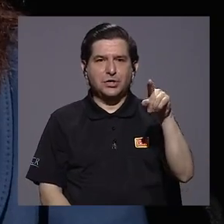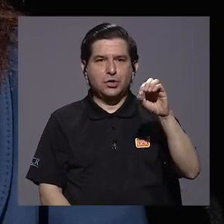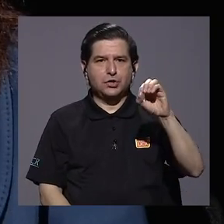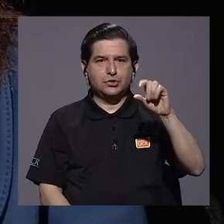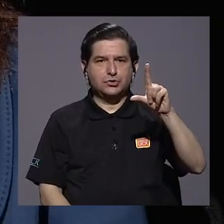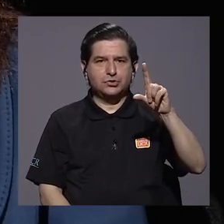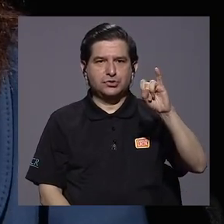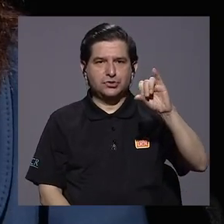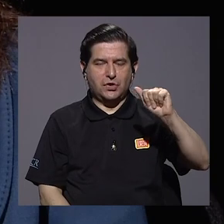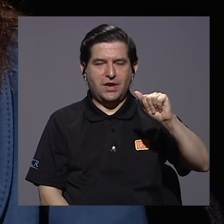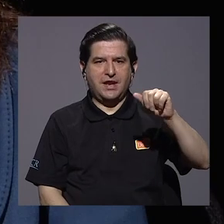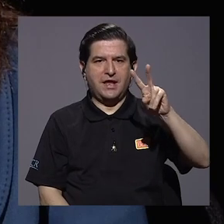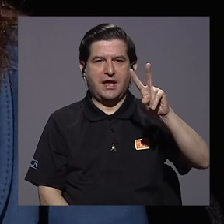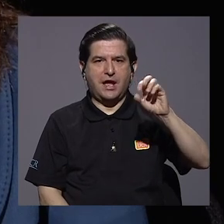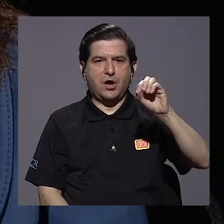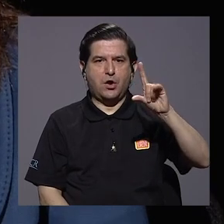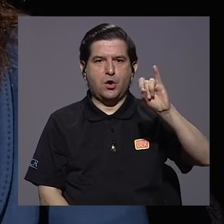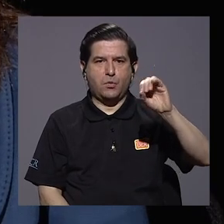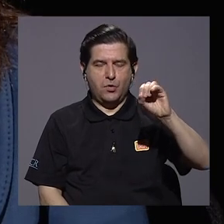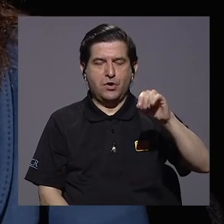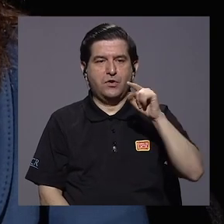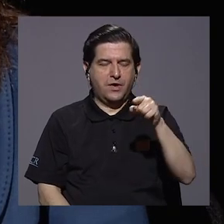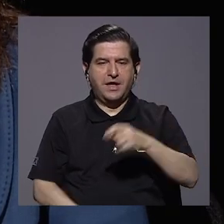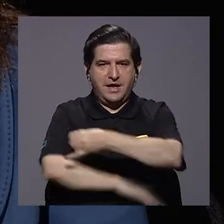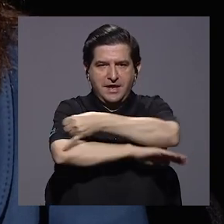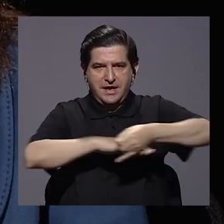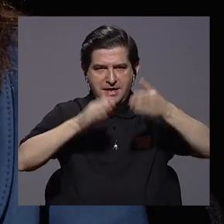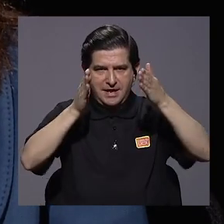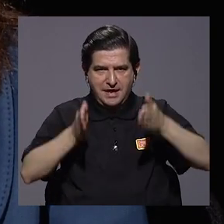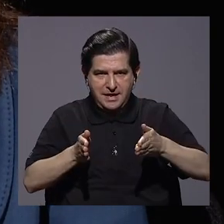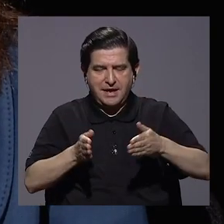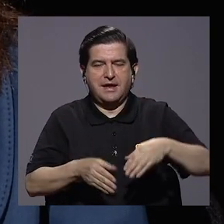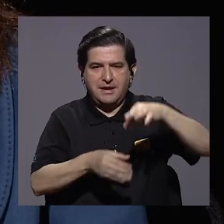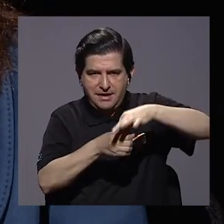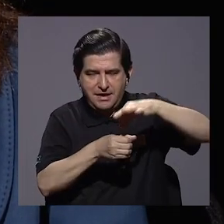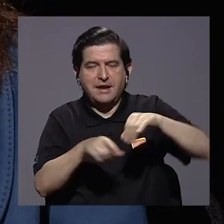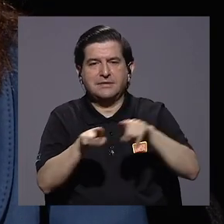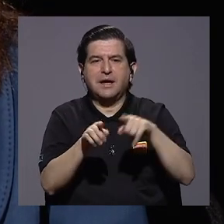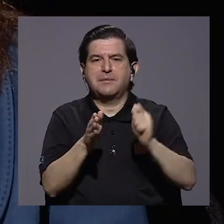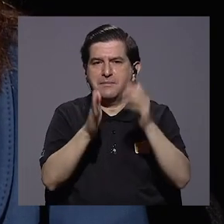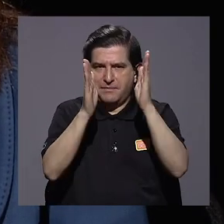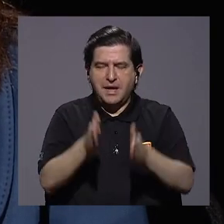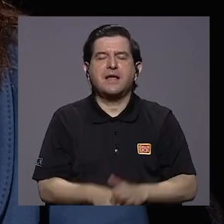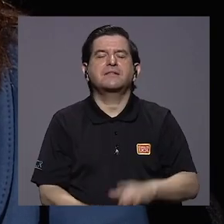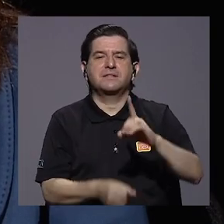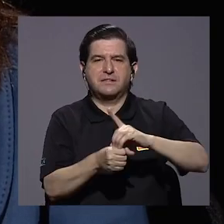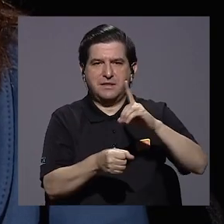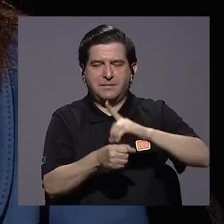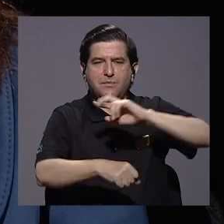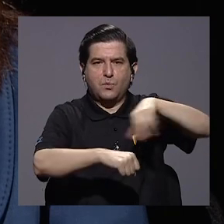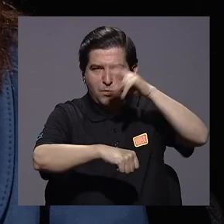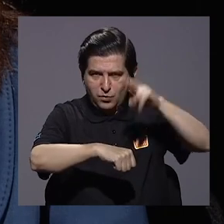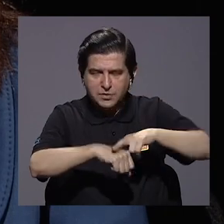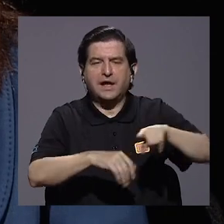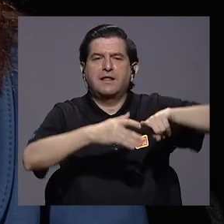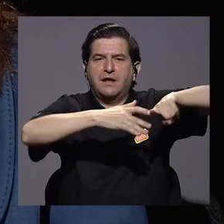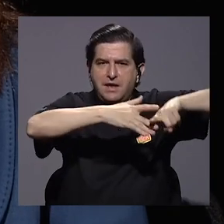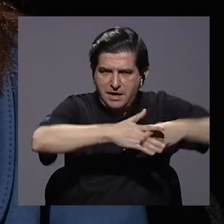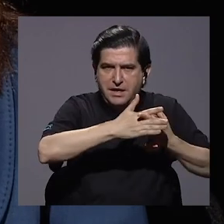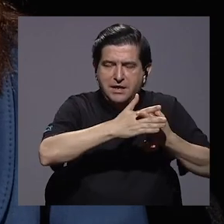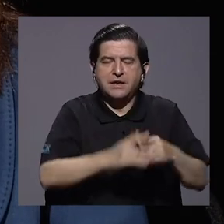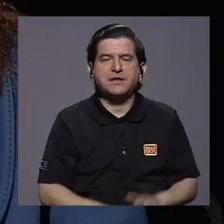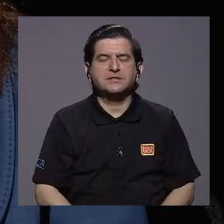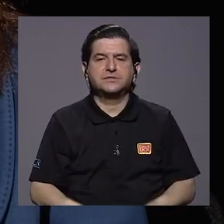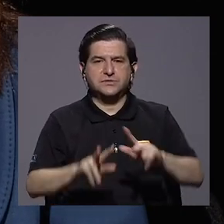Polio Pacheco. Ella es ingeniera agrónoma, pero también es abogada, es diputada de la República en un inicio